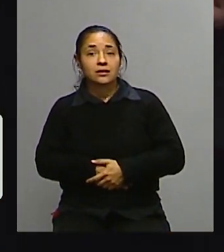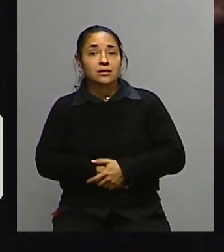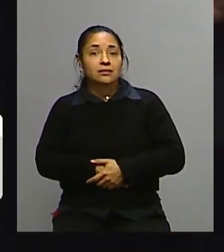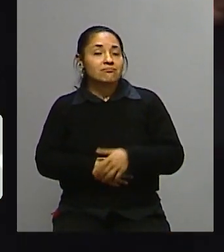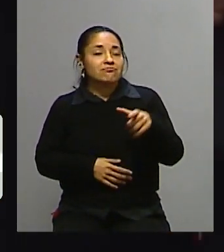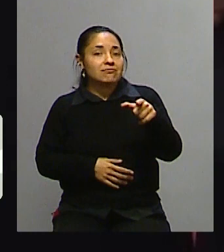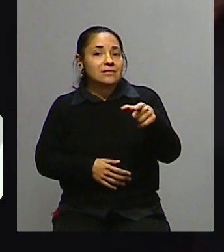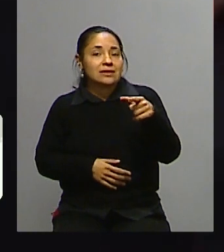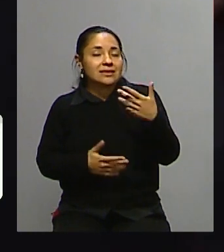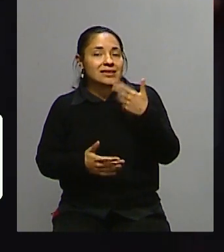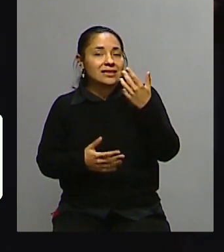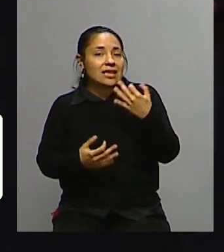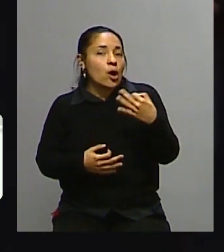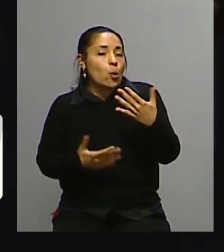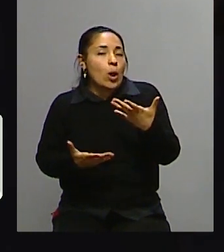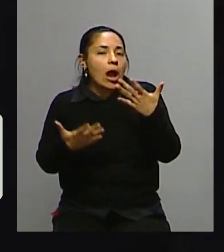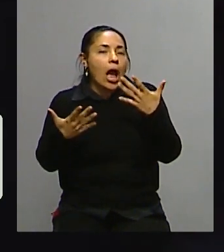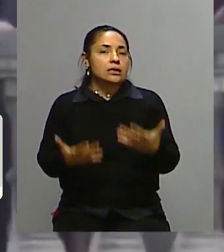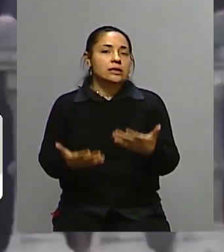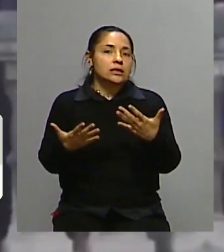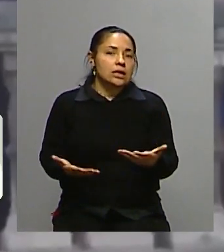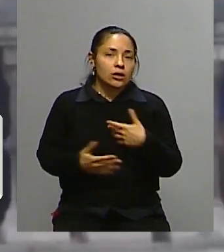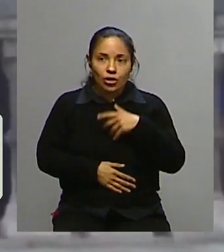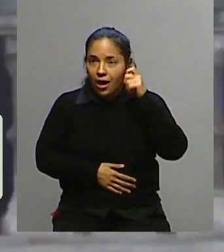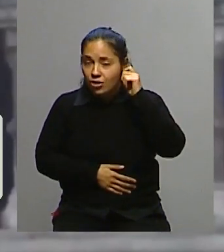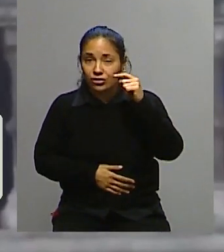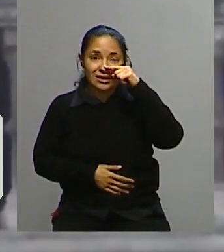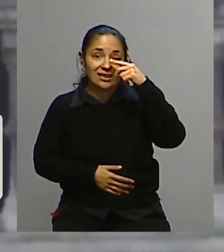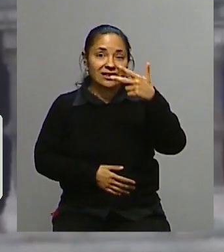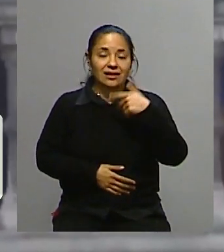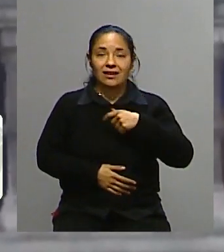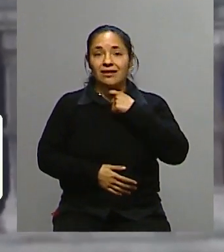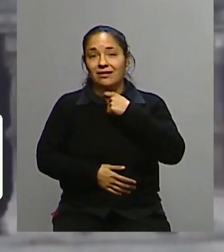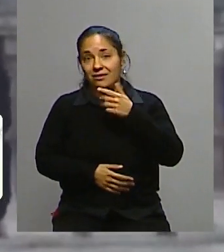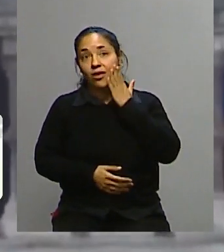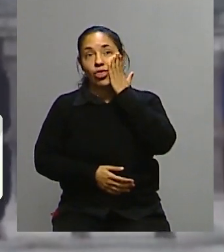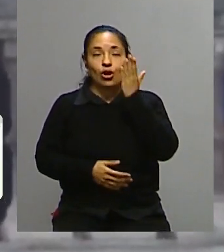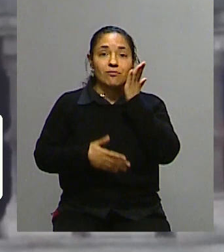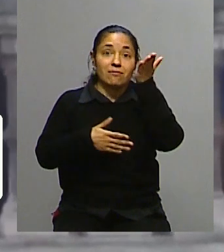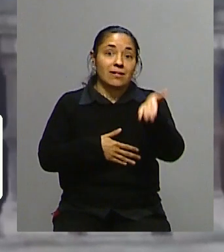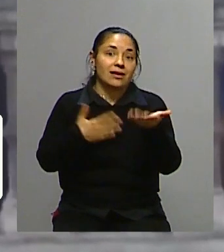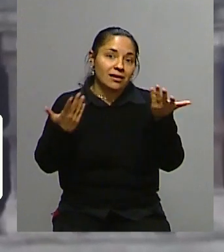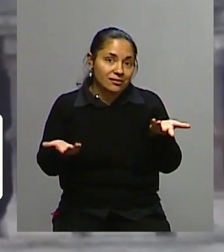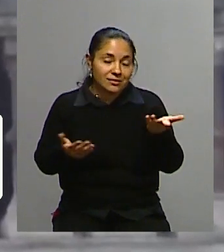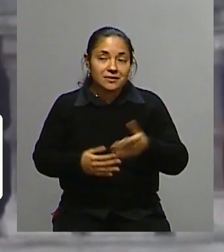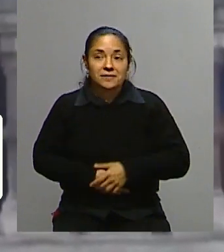cansarse. En general la gente de los 73 años después de un rato quiere dormir la siesta también, ¿no? Claro.